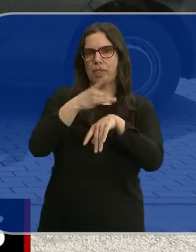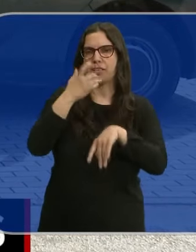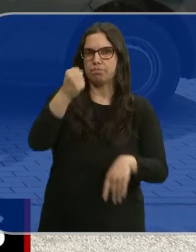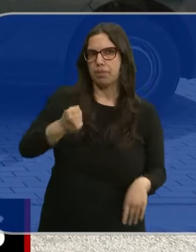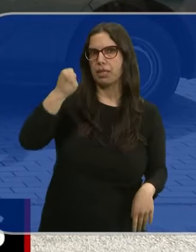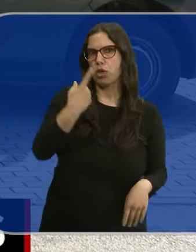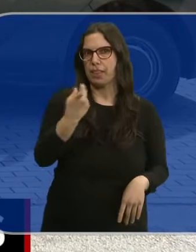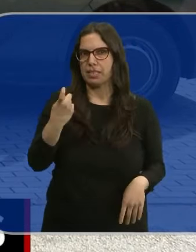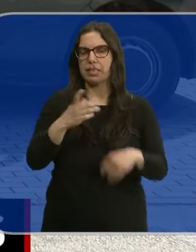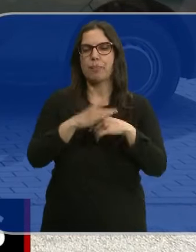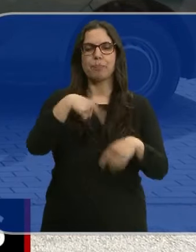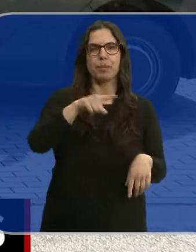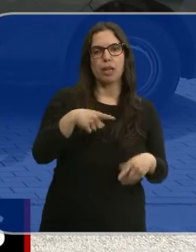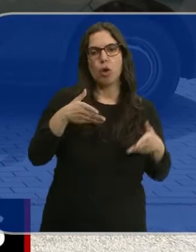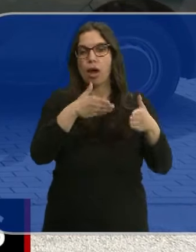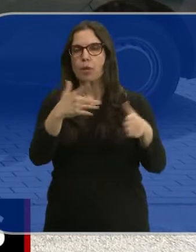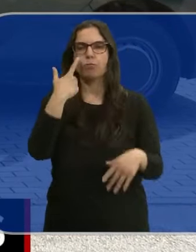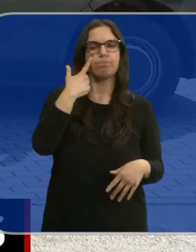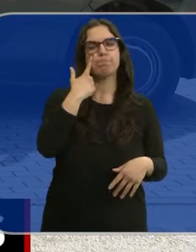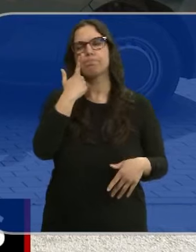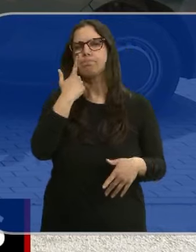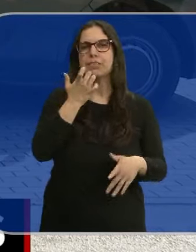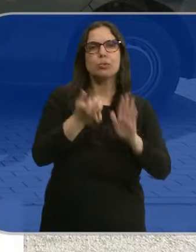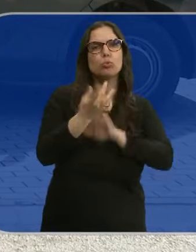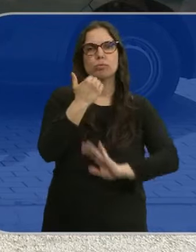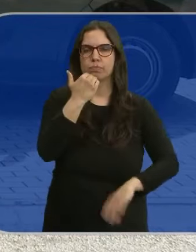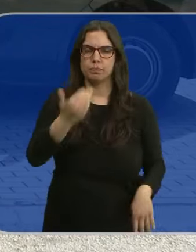peregrinos. Vigilarán todo lo que ocurra en el Camino de Santiago.